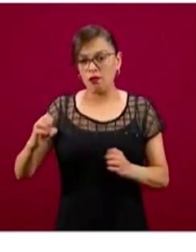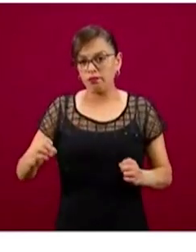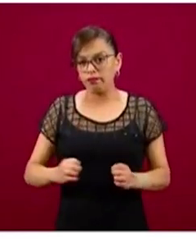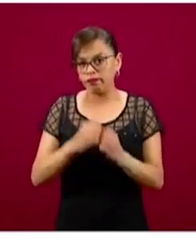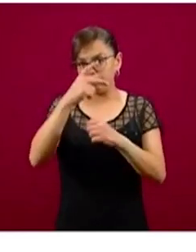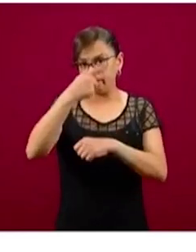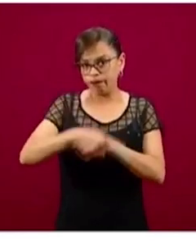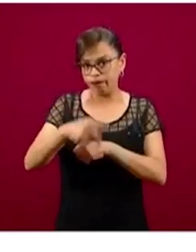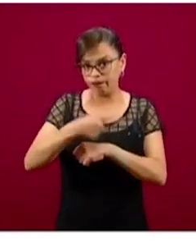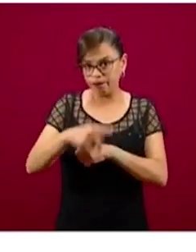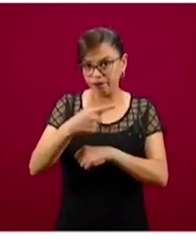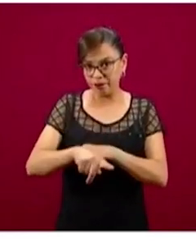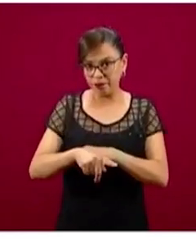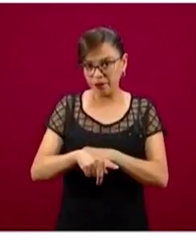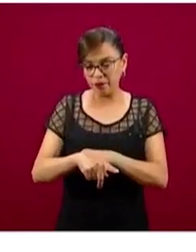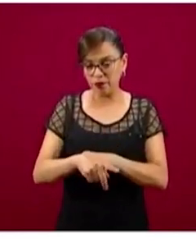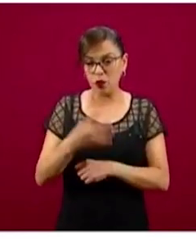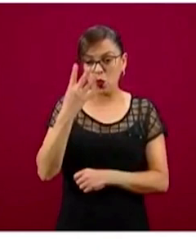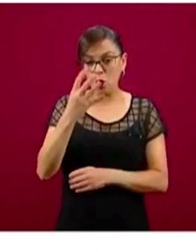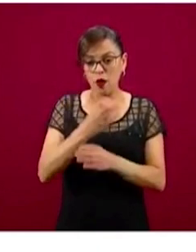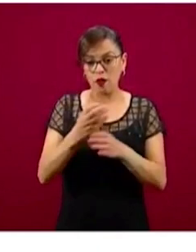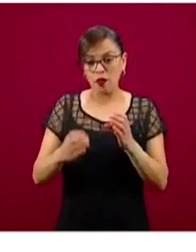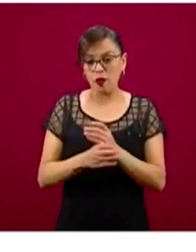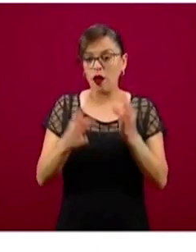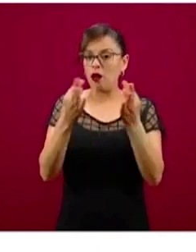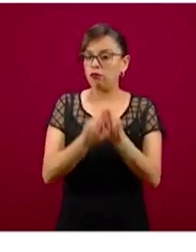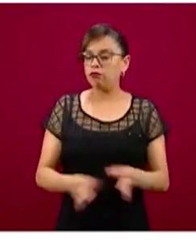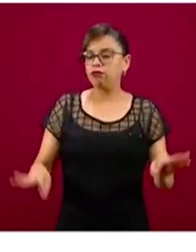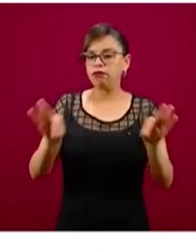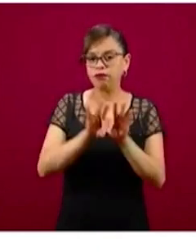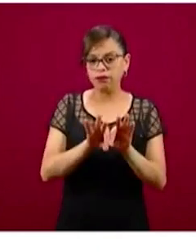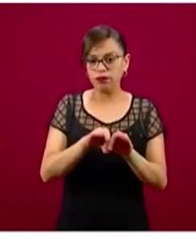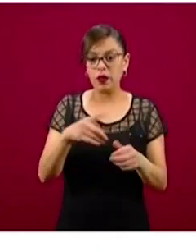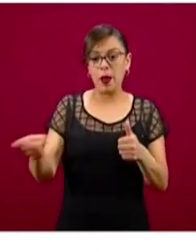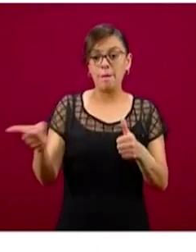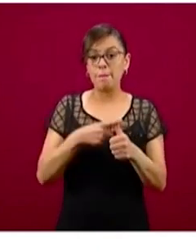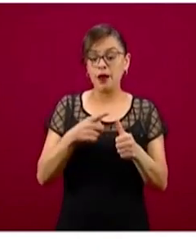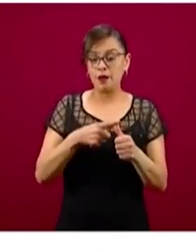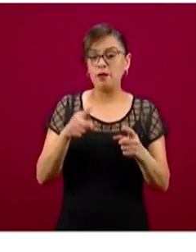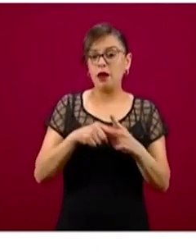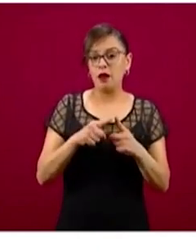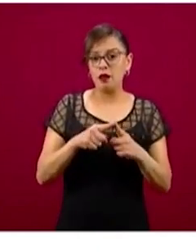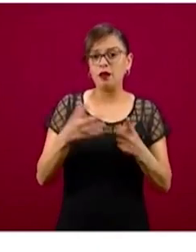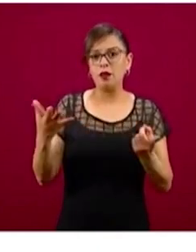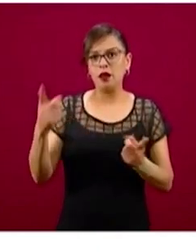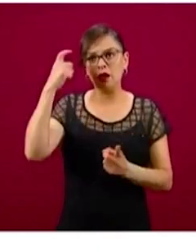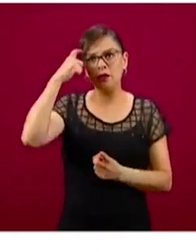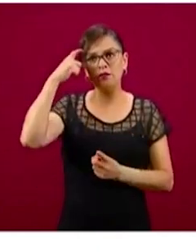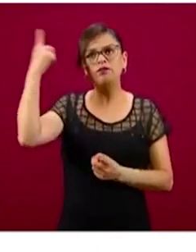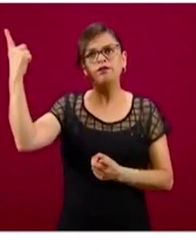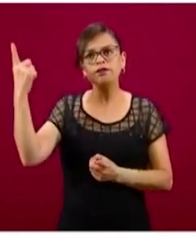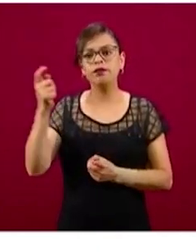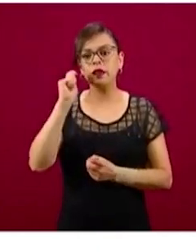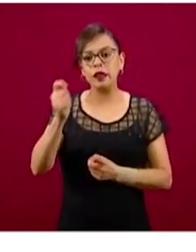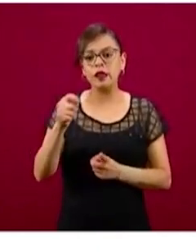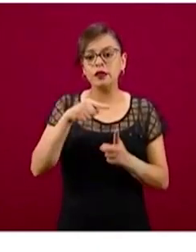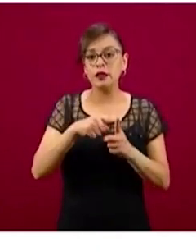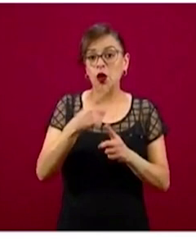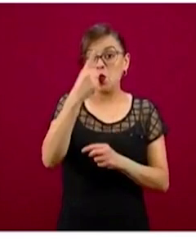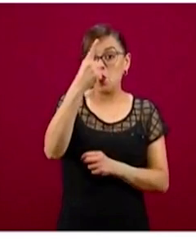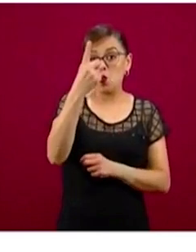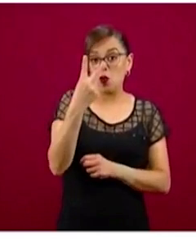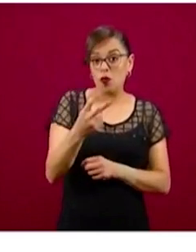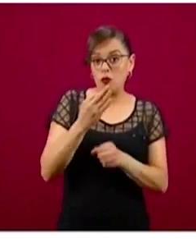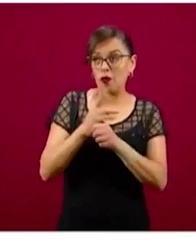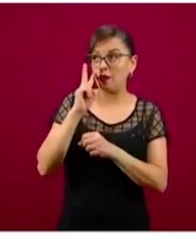componentes fundamentales. Lo primero es la ocurrencia de, que están representados en el uno y el dos, la